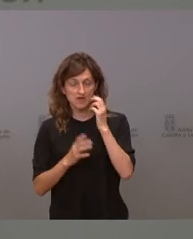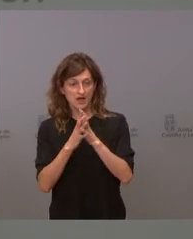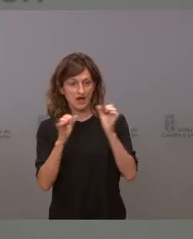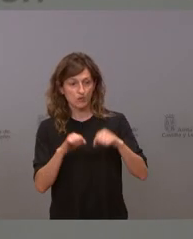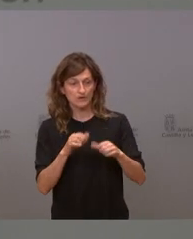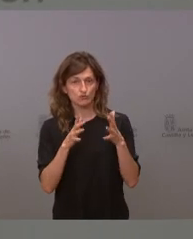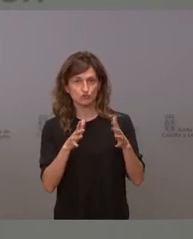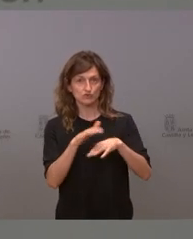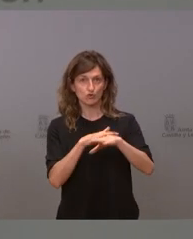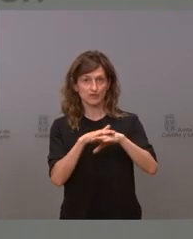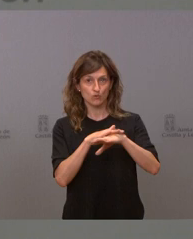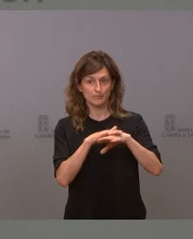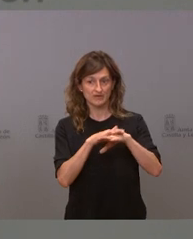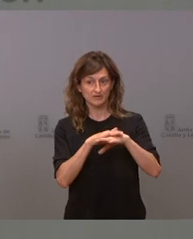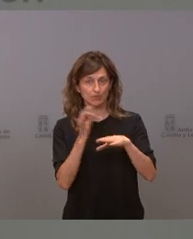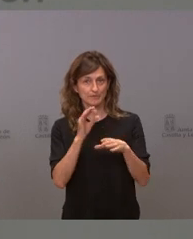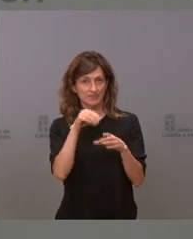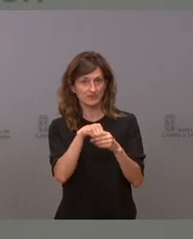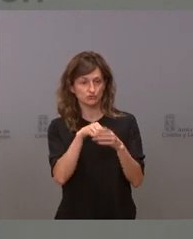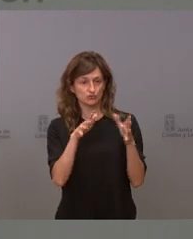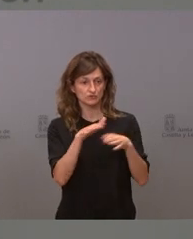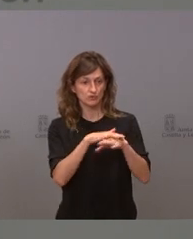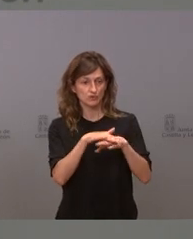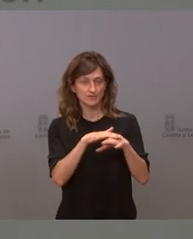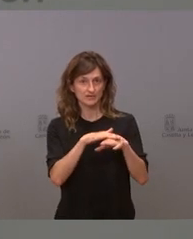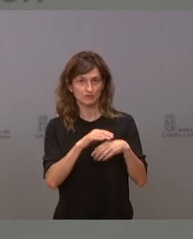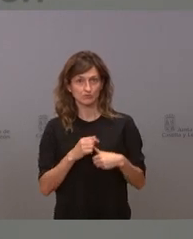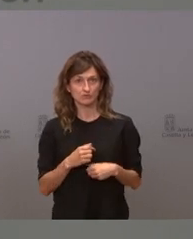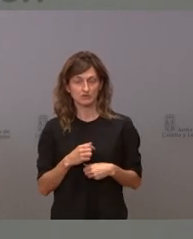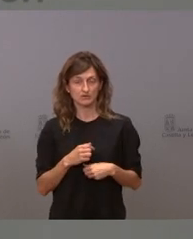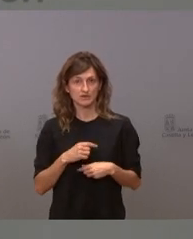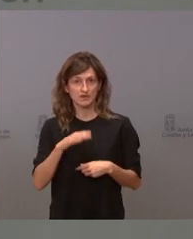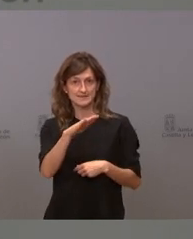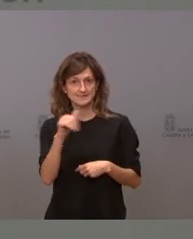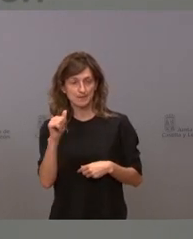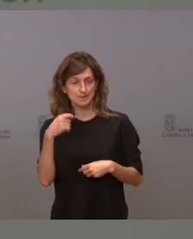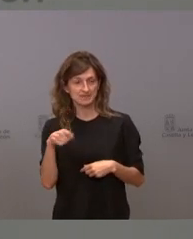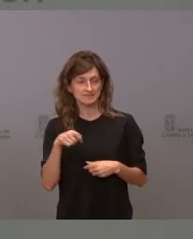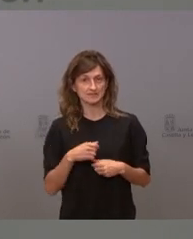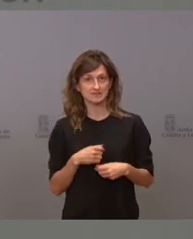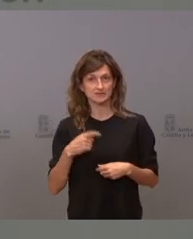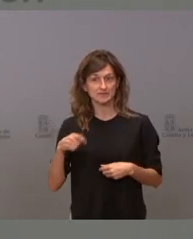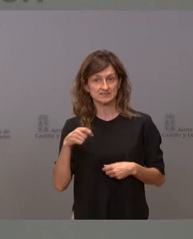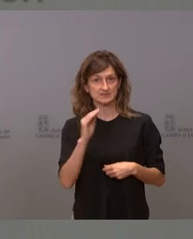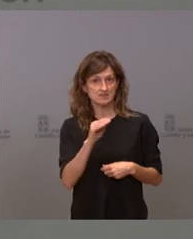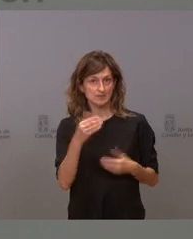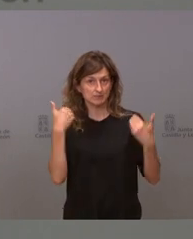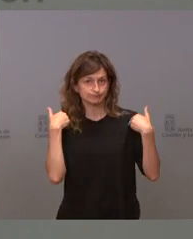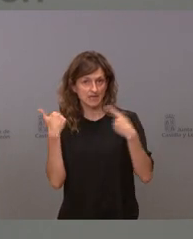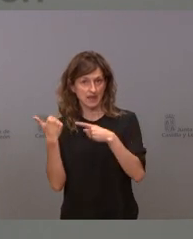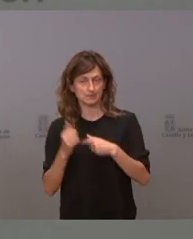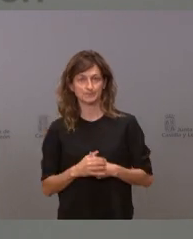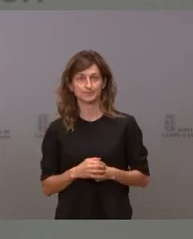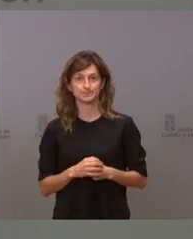consejo de gobierno tienen que ser tomadas en el consejo de gobierno el consejo de gobierno lo convoca el presidente si el presidente entiende que hay que convocarlo lo hará